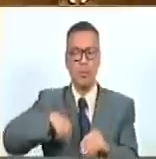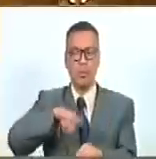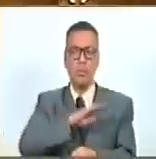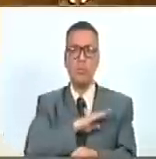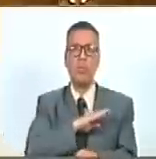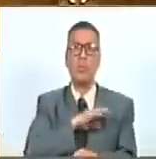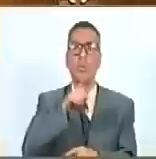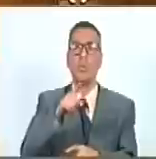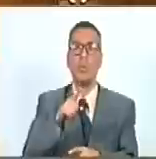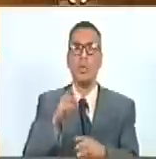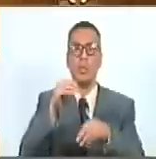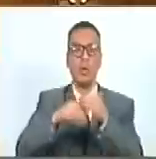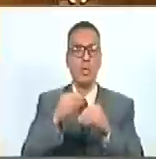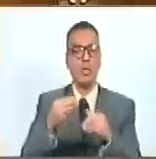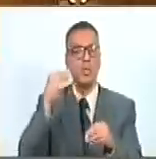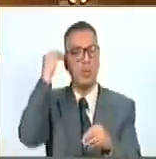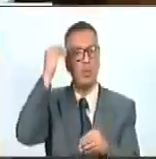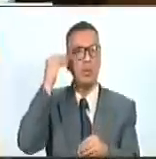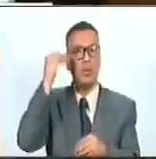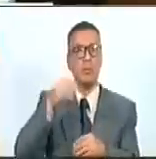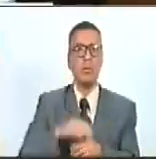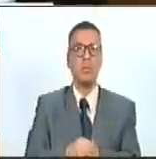de acuerdo a este pensamiento